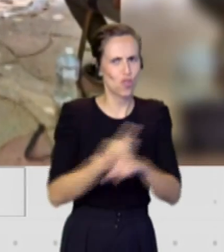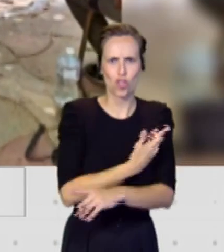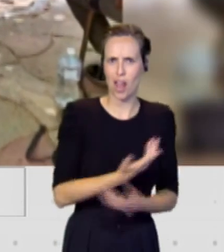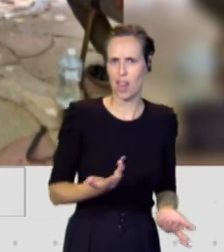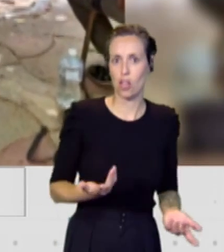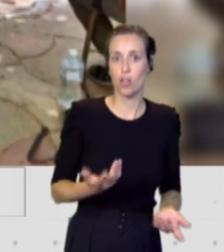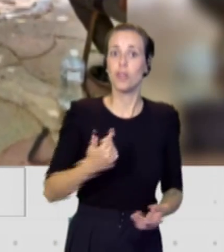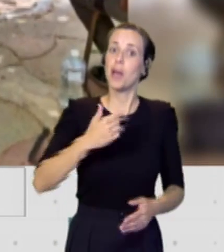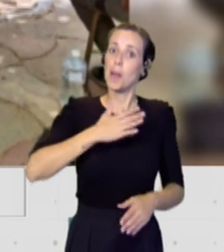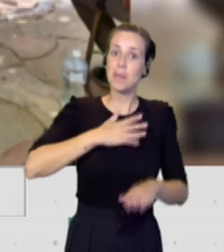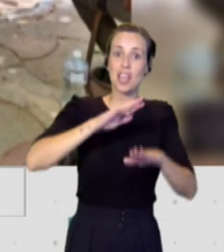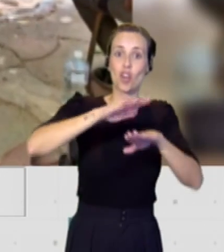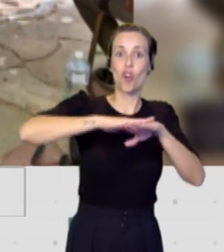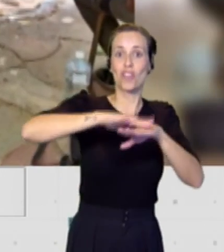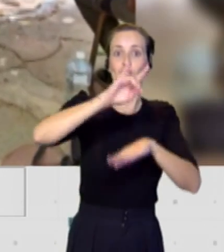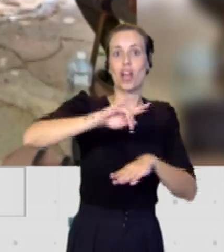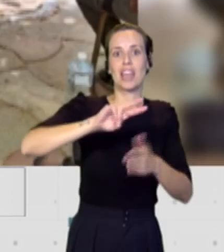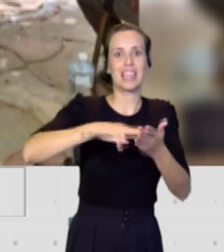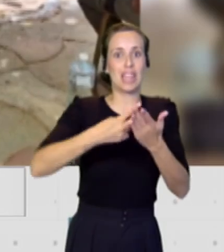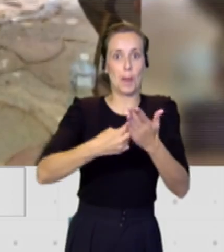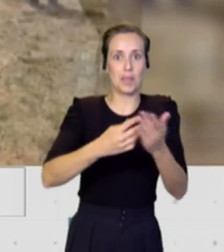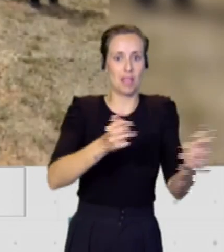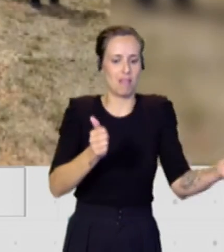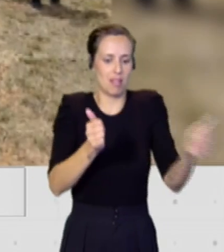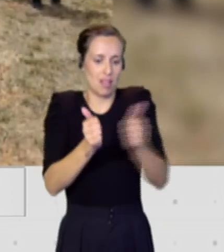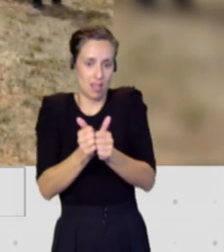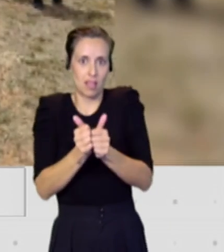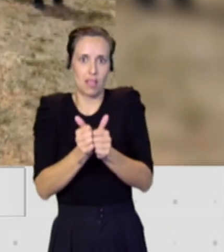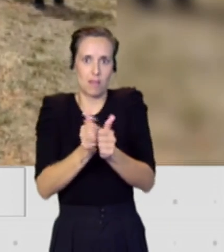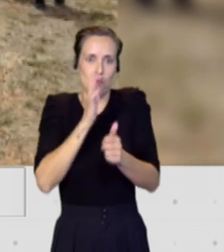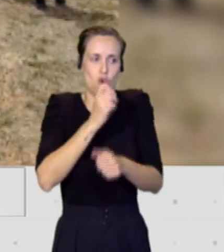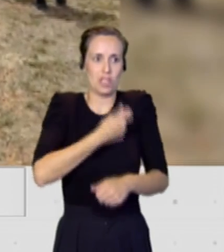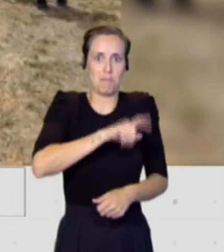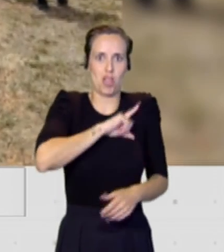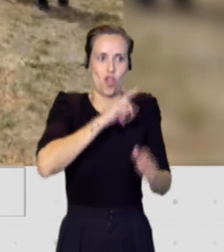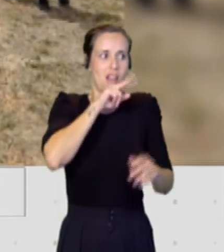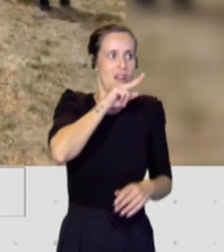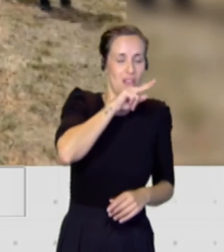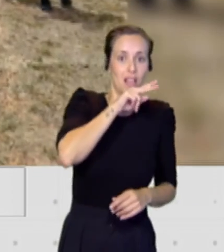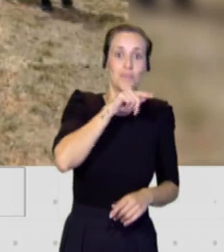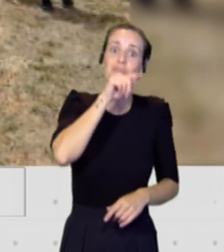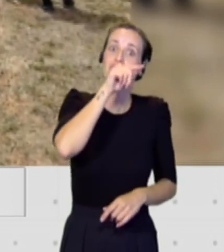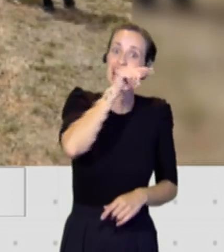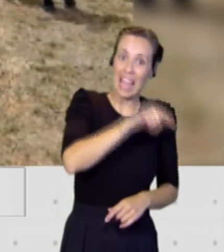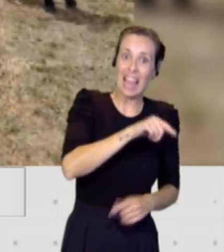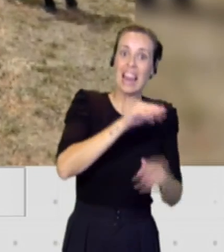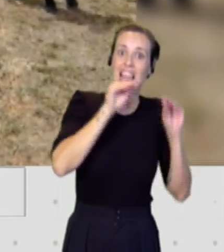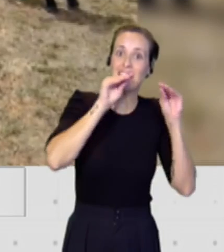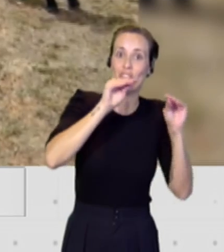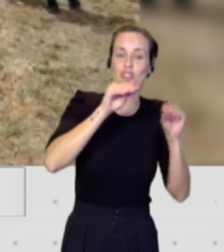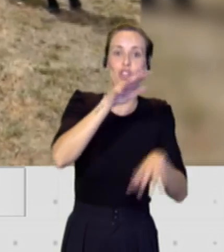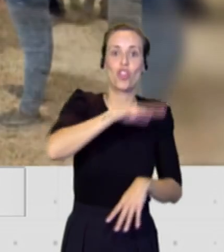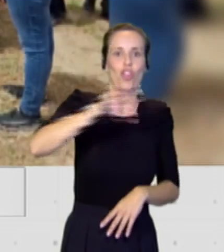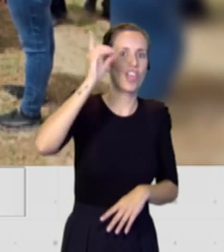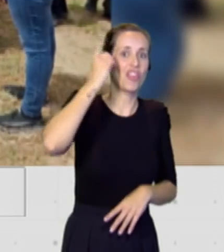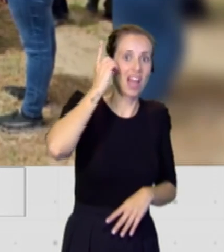gobierno de Canarias me puso un intérprete que hablaba español, ¿no? Ese chico había desarrollado sus estudios en Dakar, en la